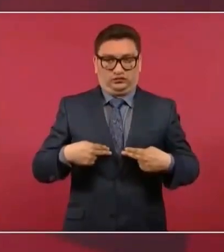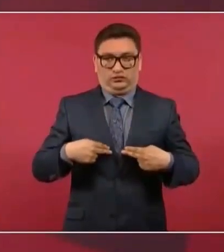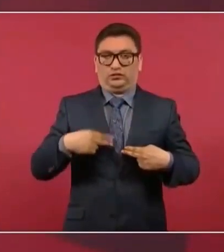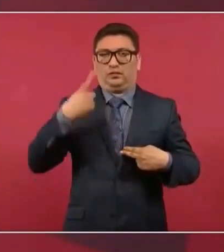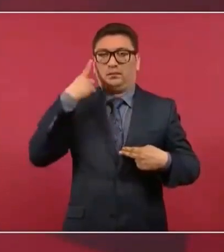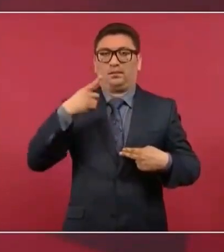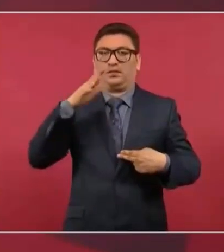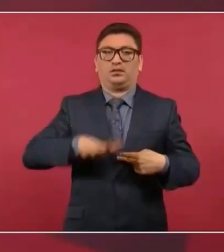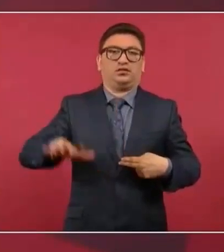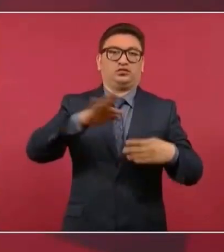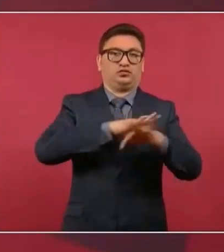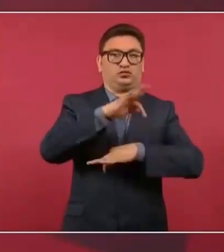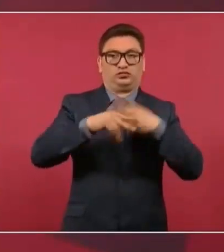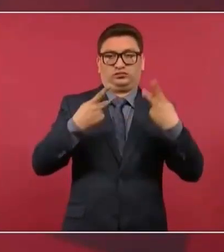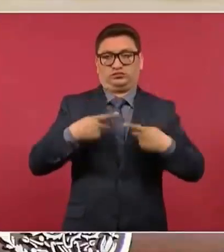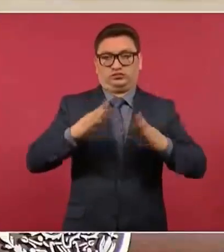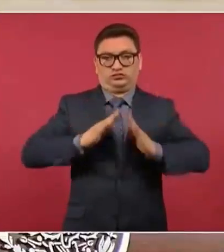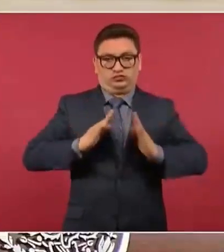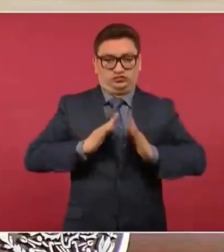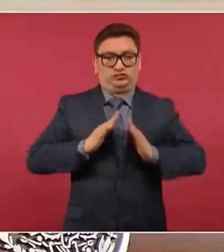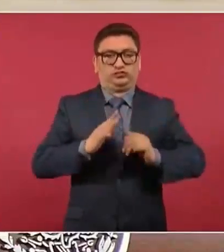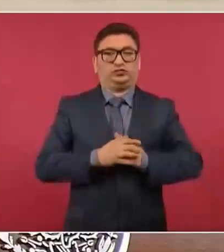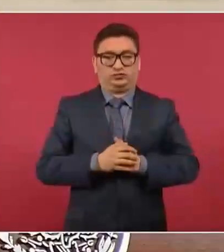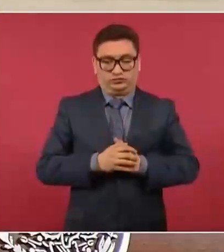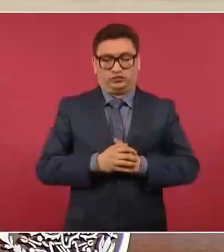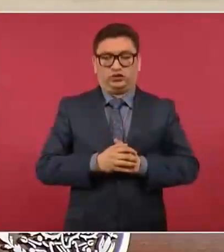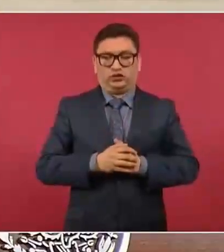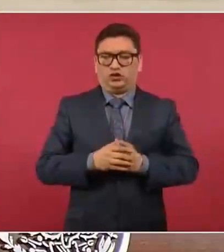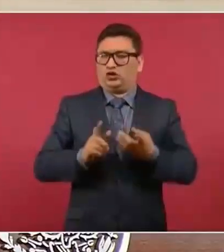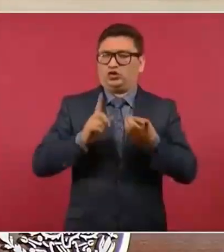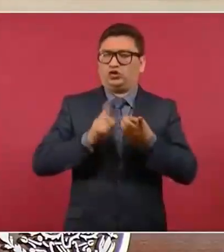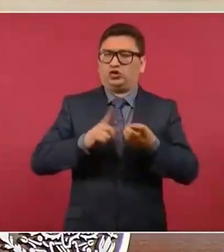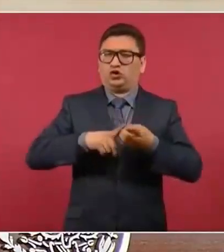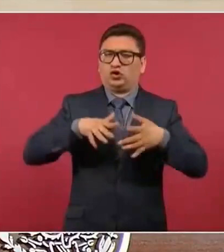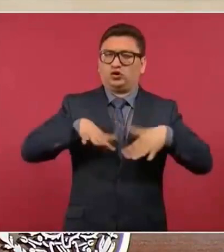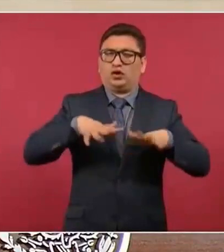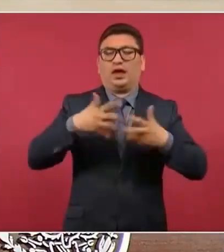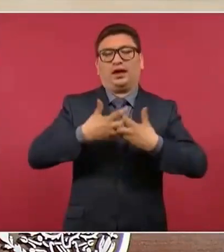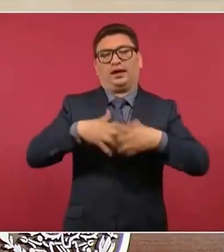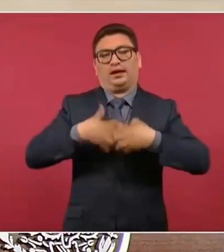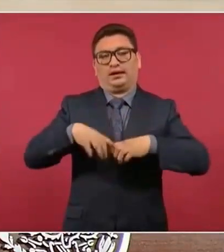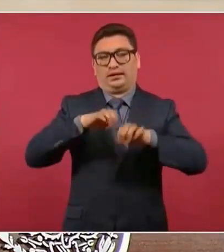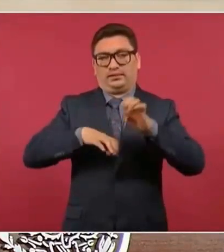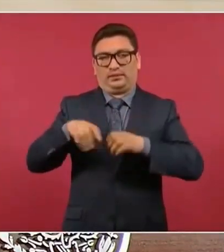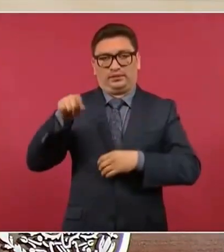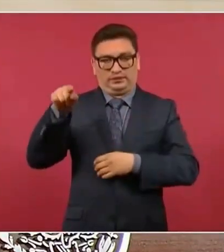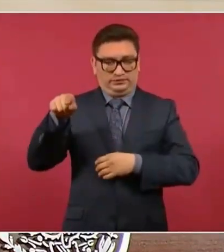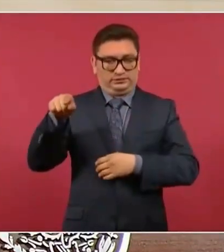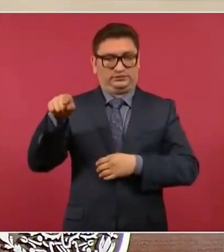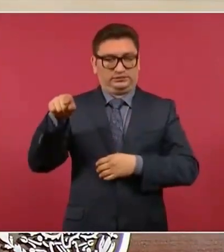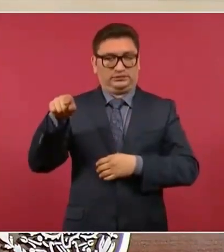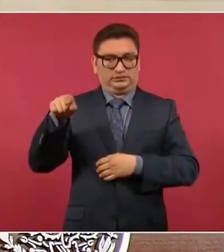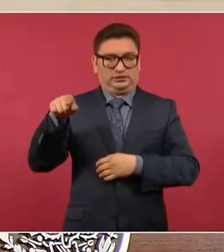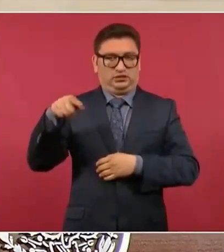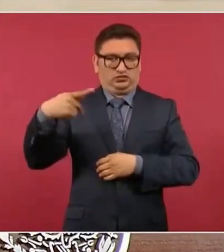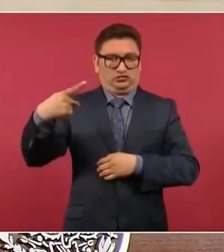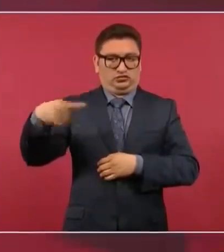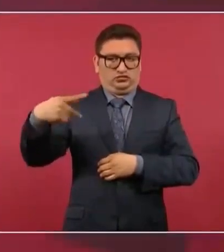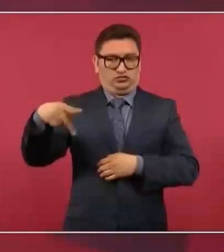todo el personal militar construido en las empresas de